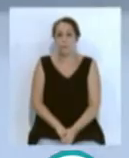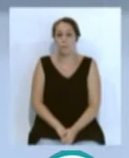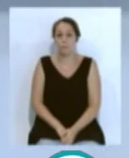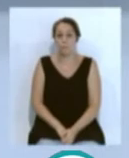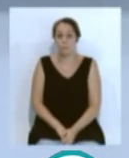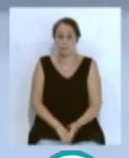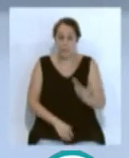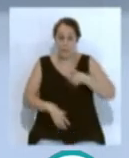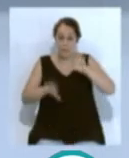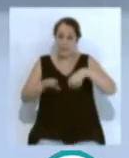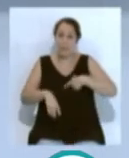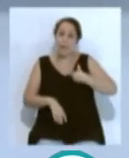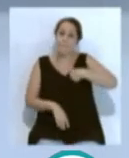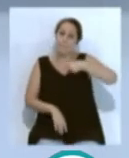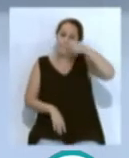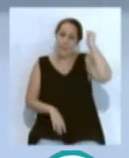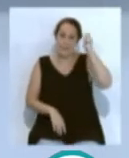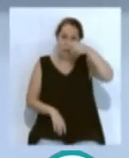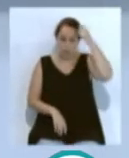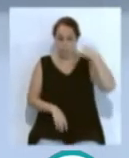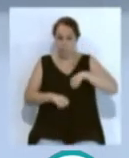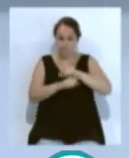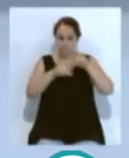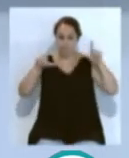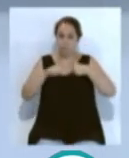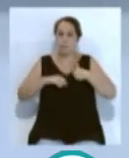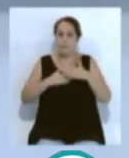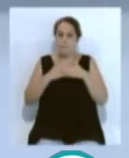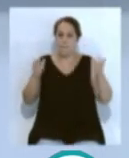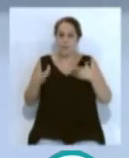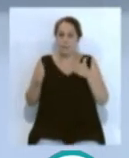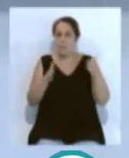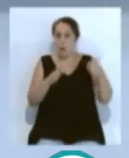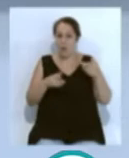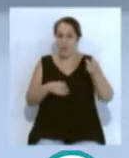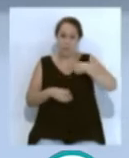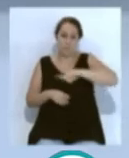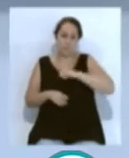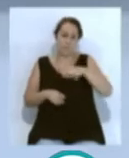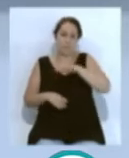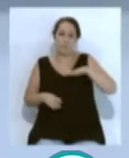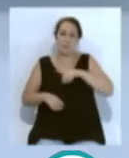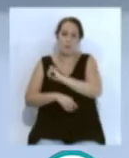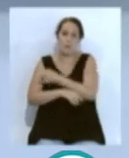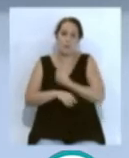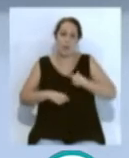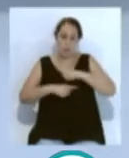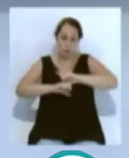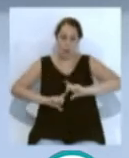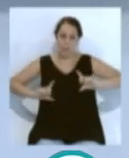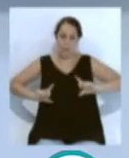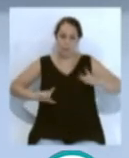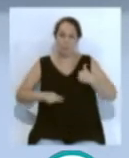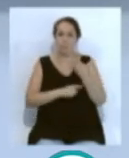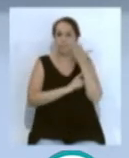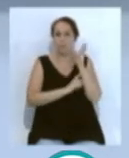La gaditana Irene Peinado fue protagonista en el estreno de la nueva temporada de nuestro espacio deportivo El Dorsal, representando a la